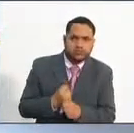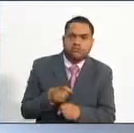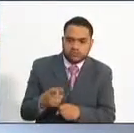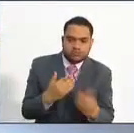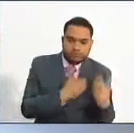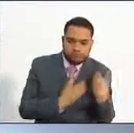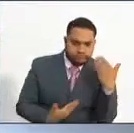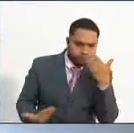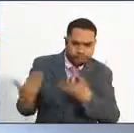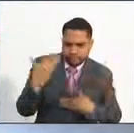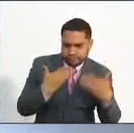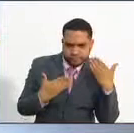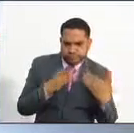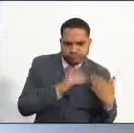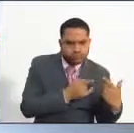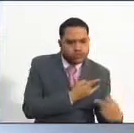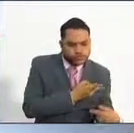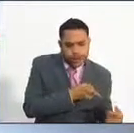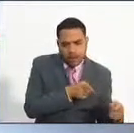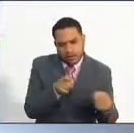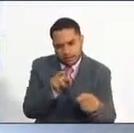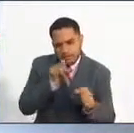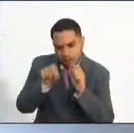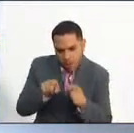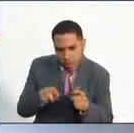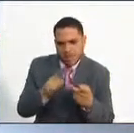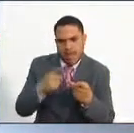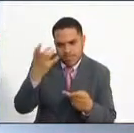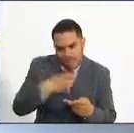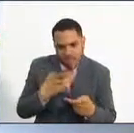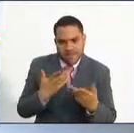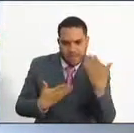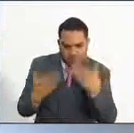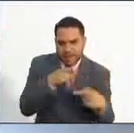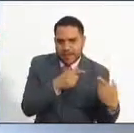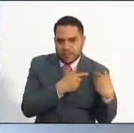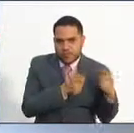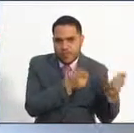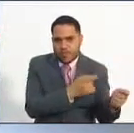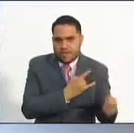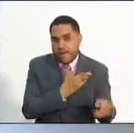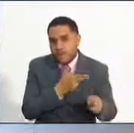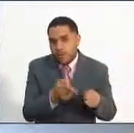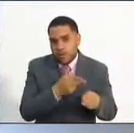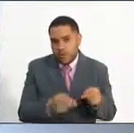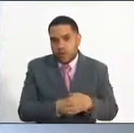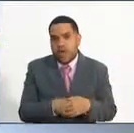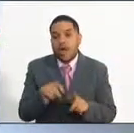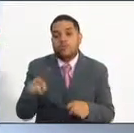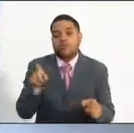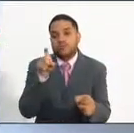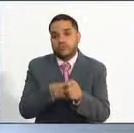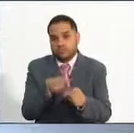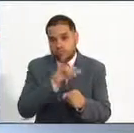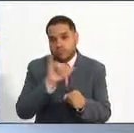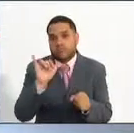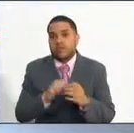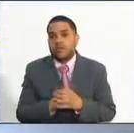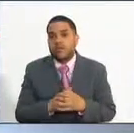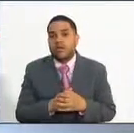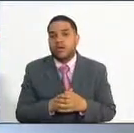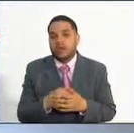pruebas. Eso es de las que tenemos en marcha, ya con personas inscritas y pues que están en el proceso.